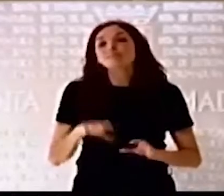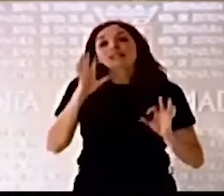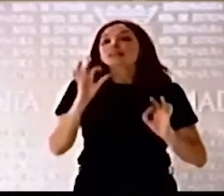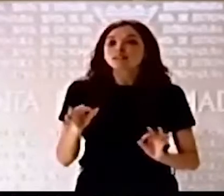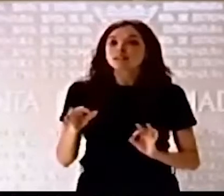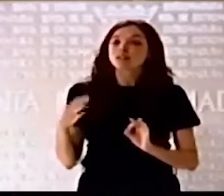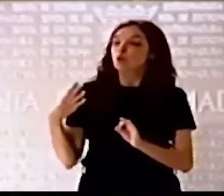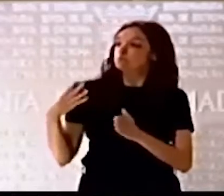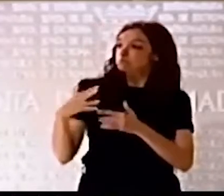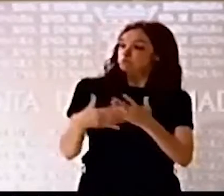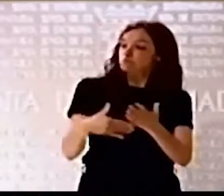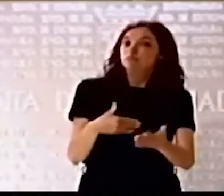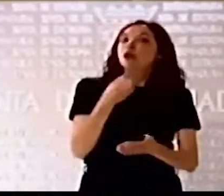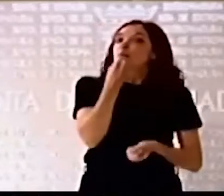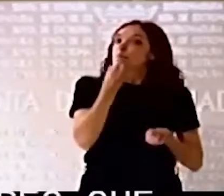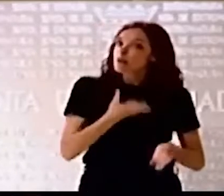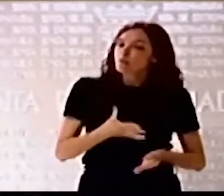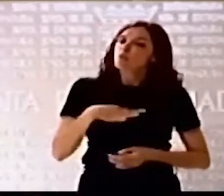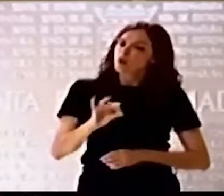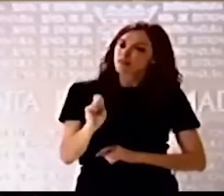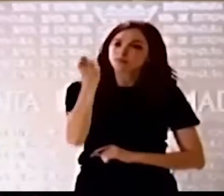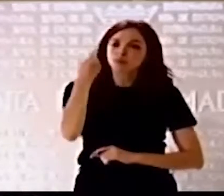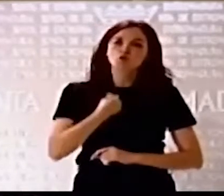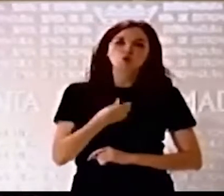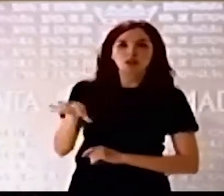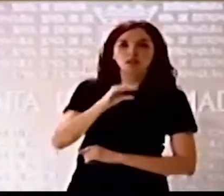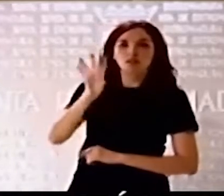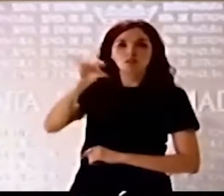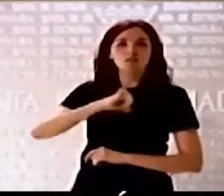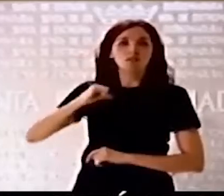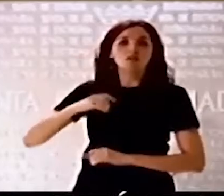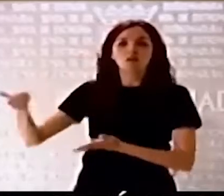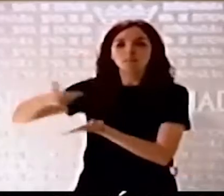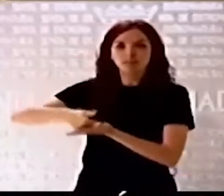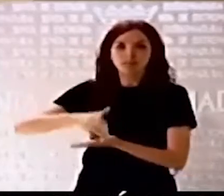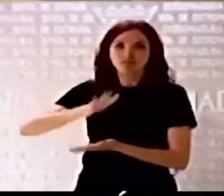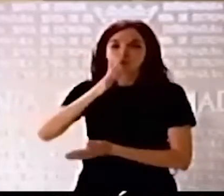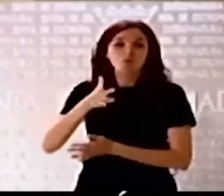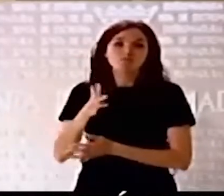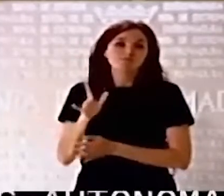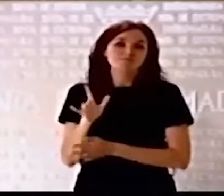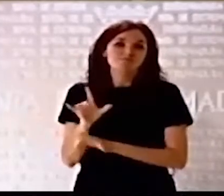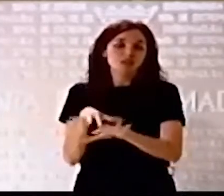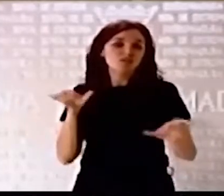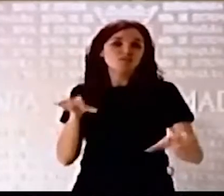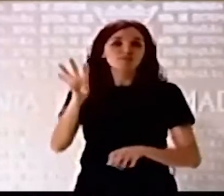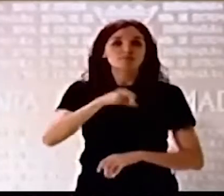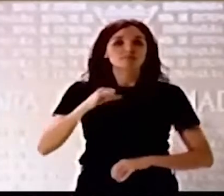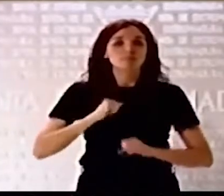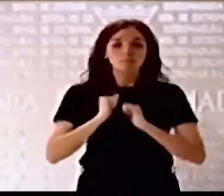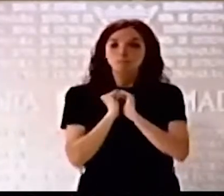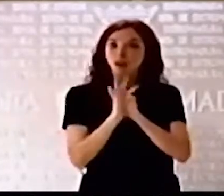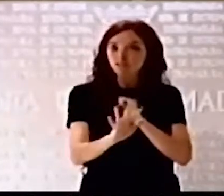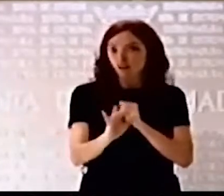dirección, que podremos conseguirlo. Yo entiendo las comunidades autónomas que lo están pidiendo, que son sobre todo aquellas comunidades autónomas que tienen playas